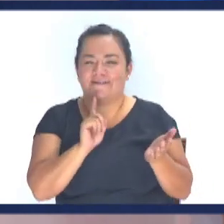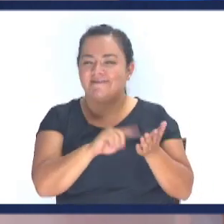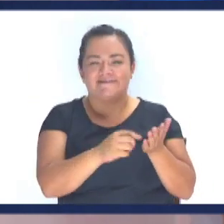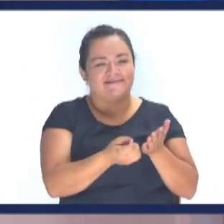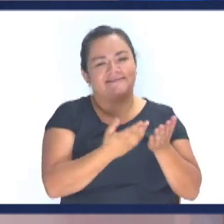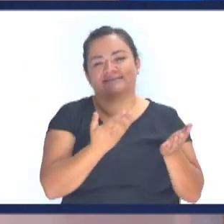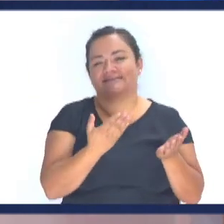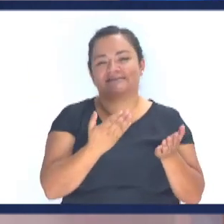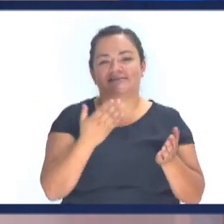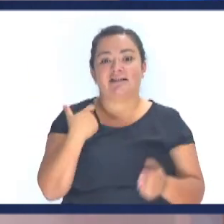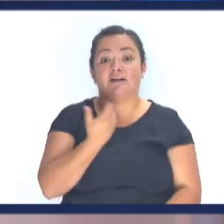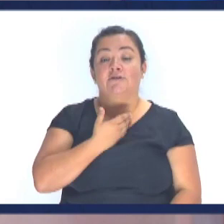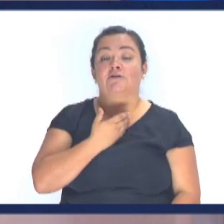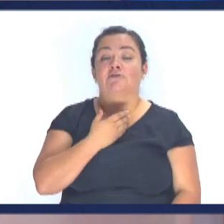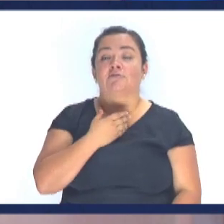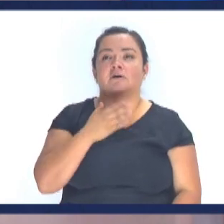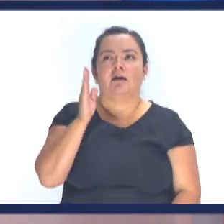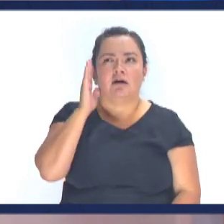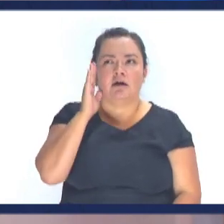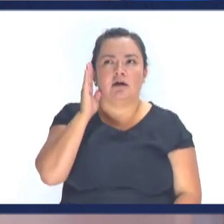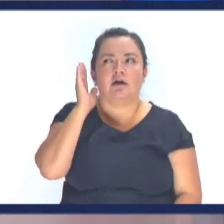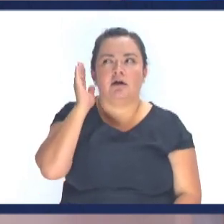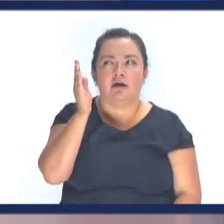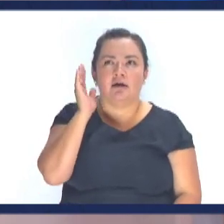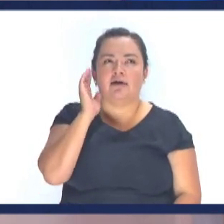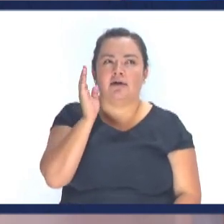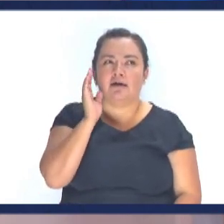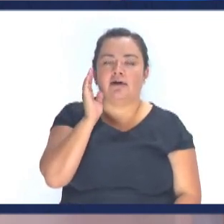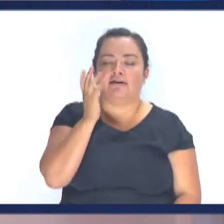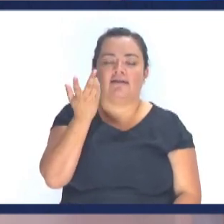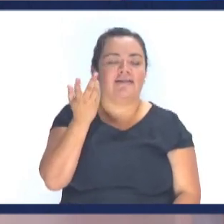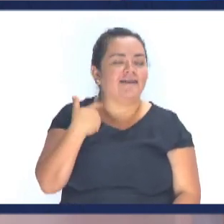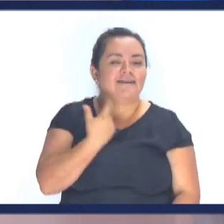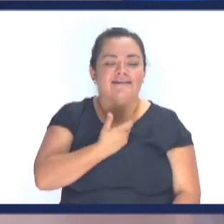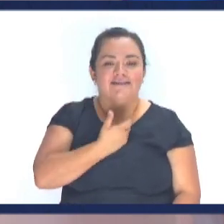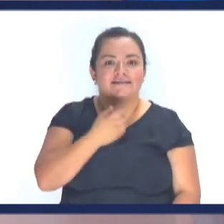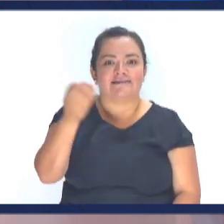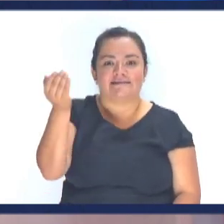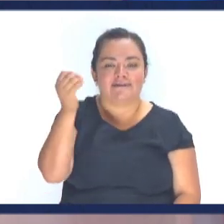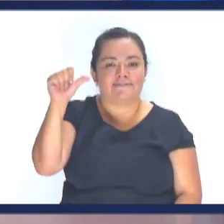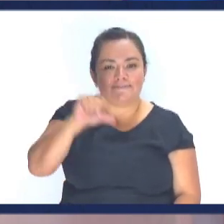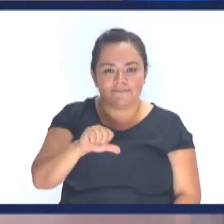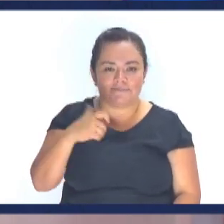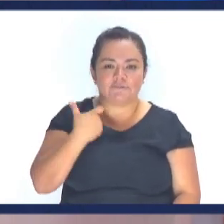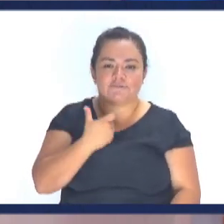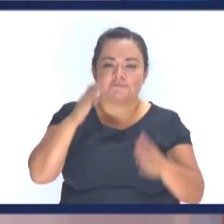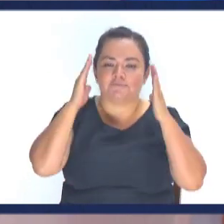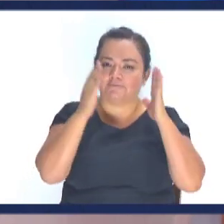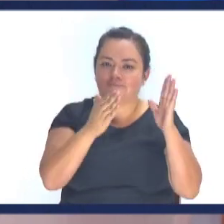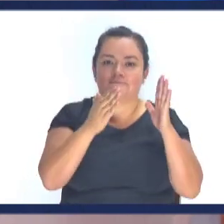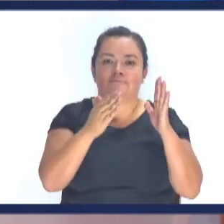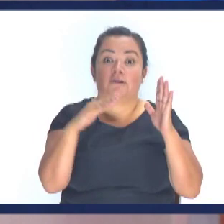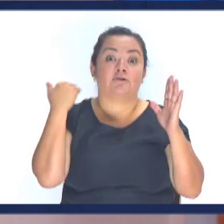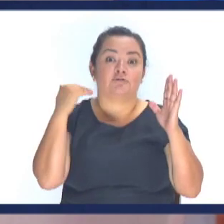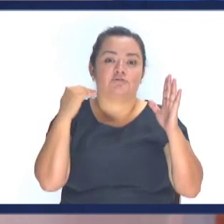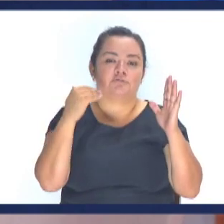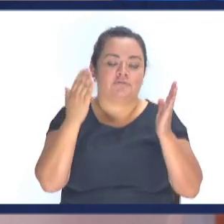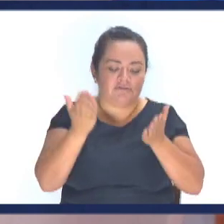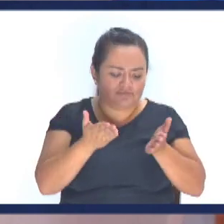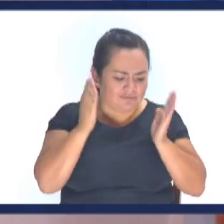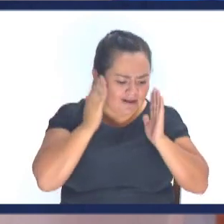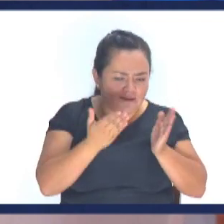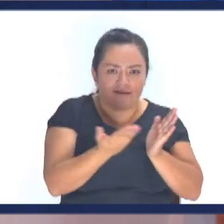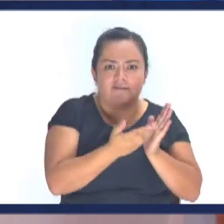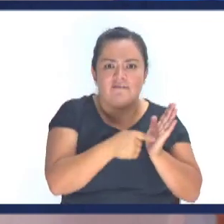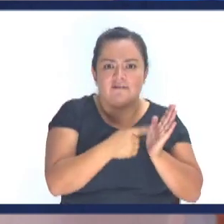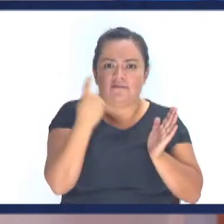dice la Biblia Y nos tuvieron jugados De la cabeza por años ¿Por qué? Porque estamos escuchando más A la tradición Que a la Biblia